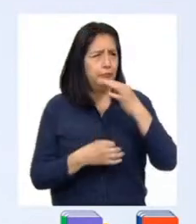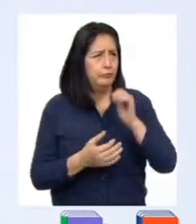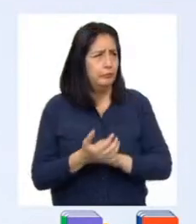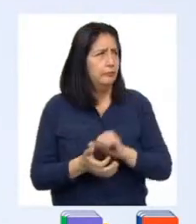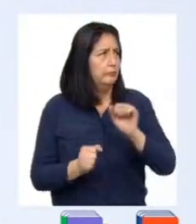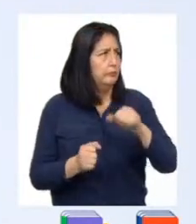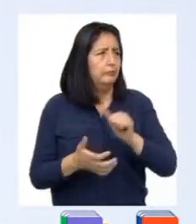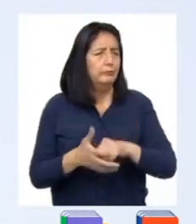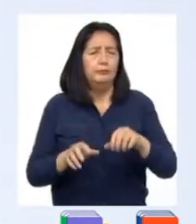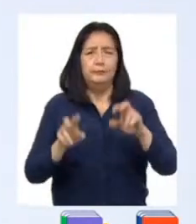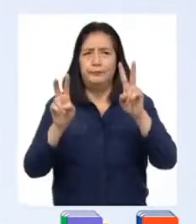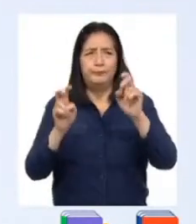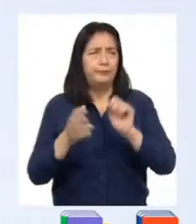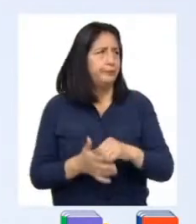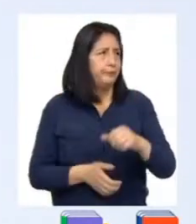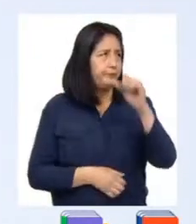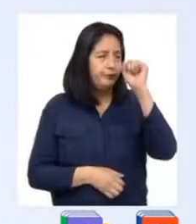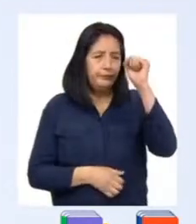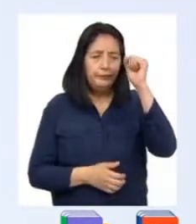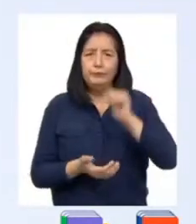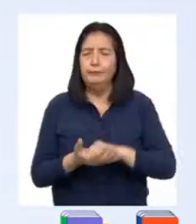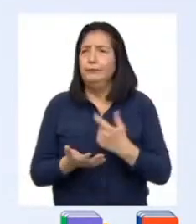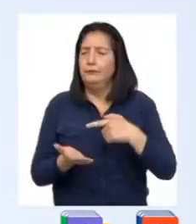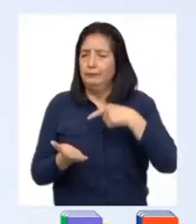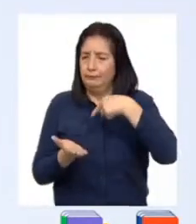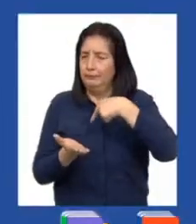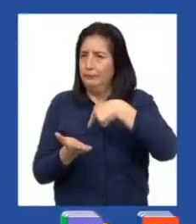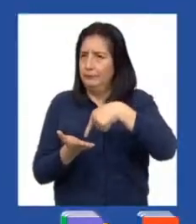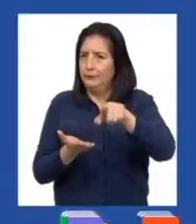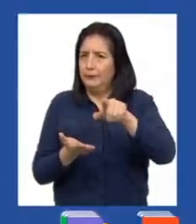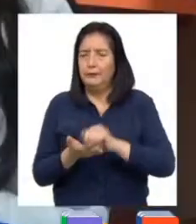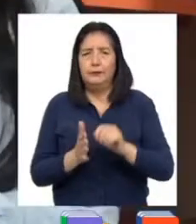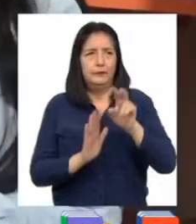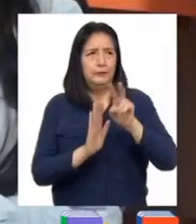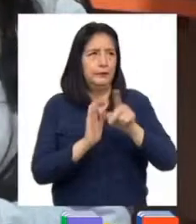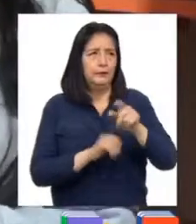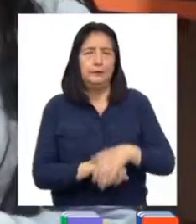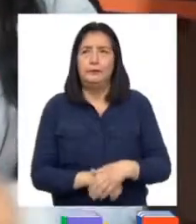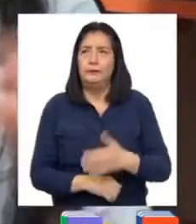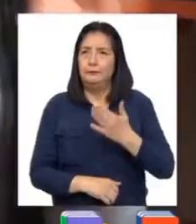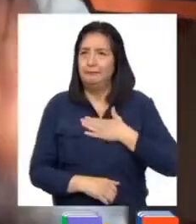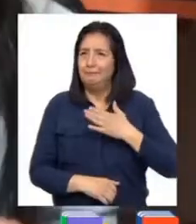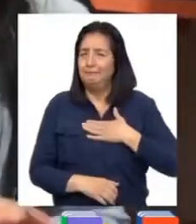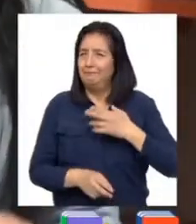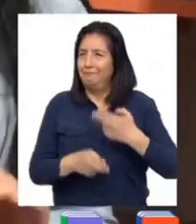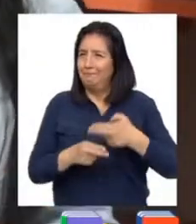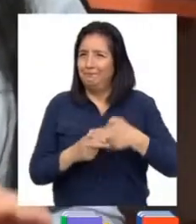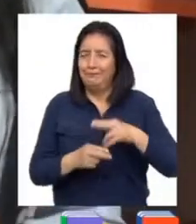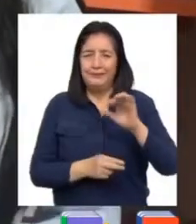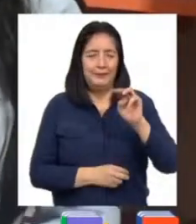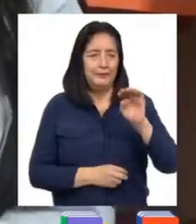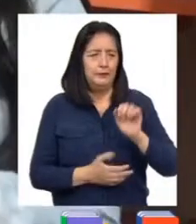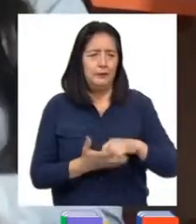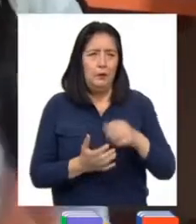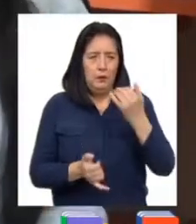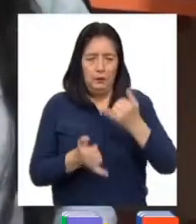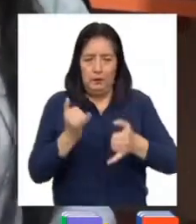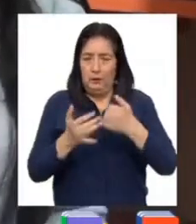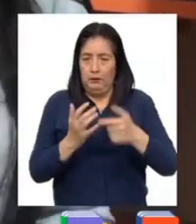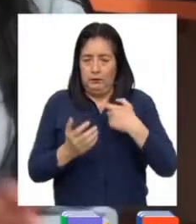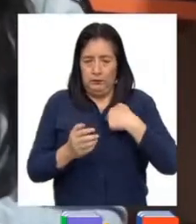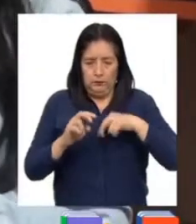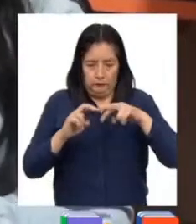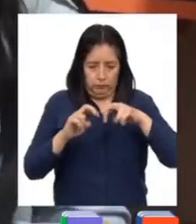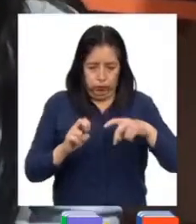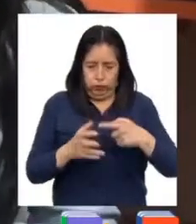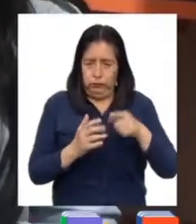por el tema de los derechos y nos mandó el siguiente video. Mi nombre es Camila y los últimos días estoy investigando mucho